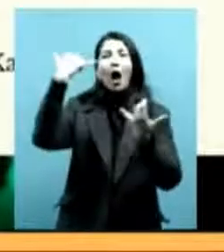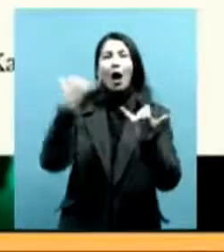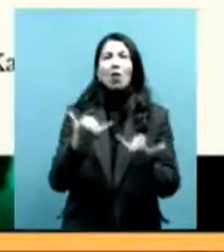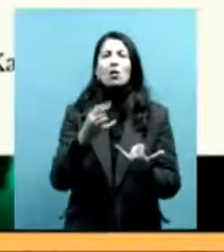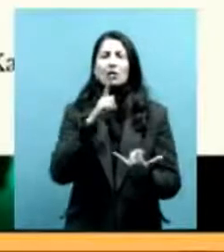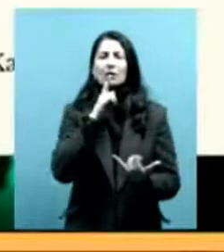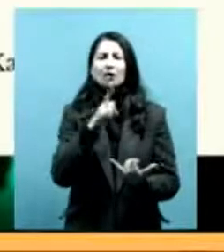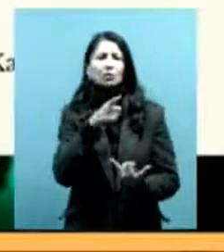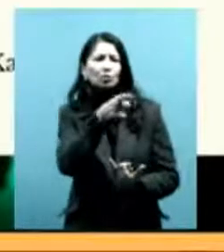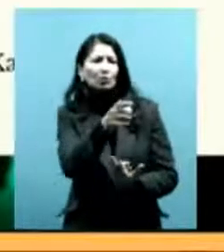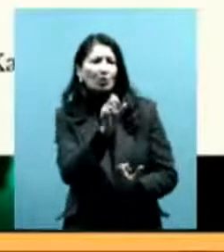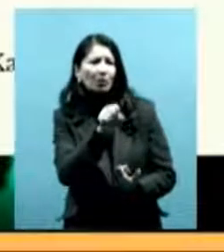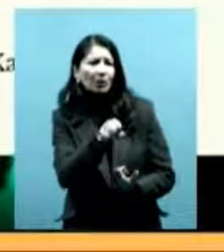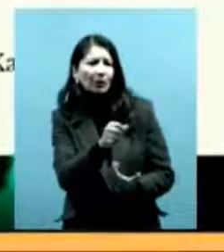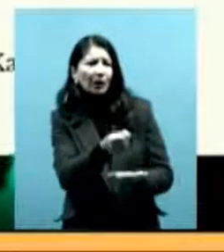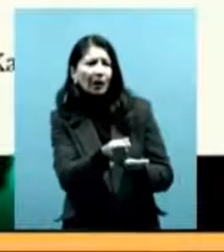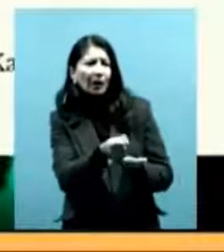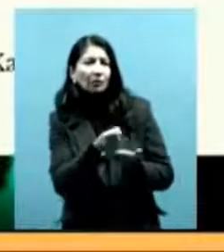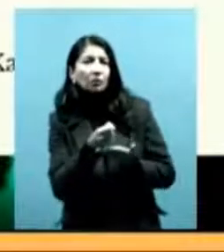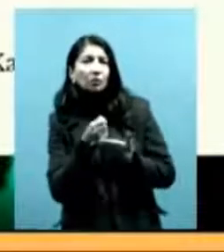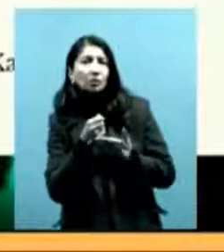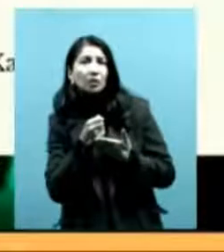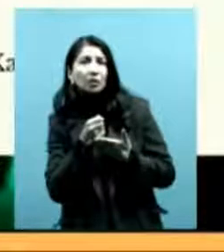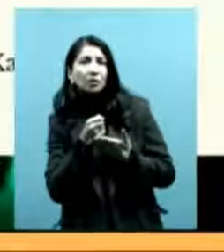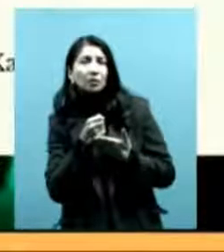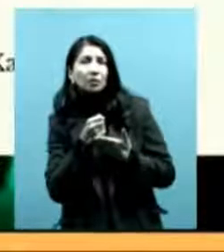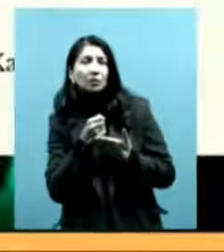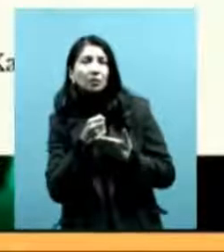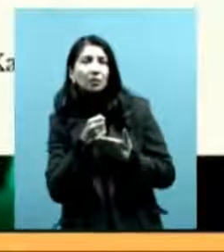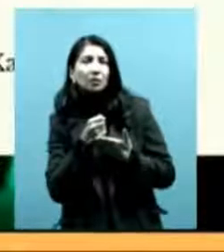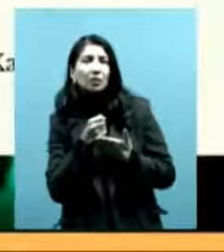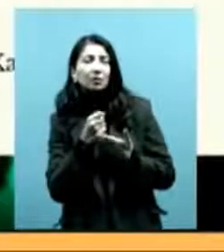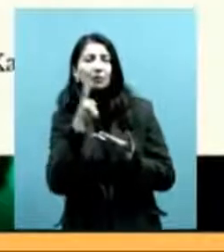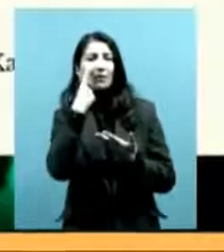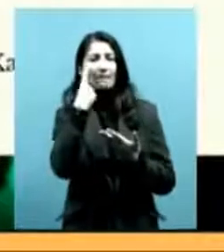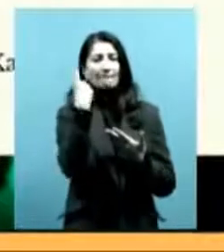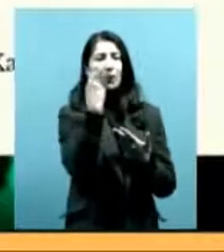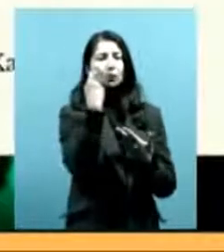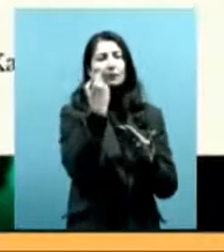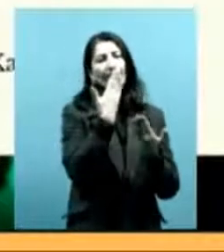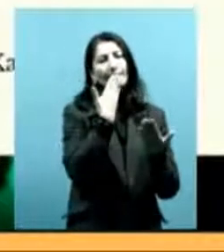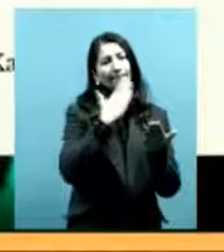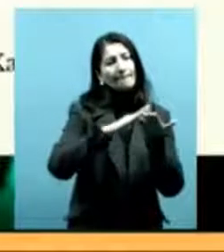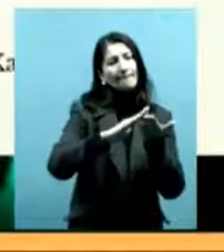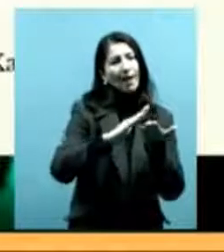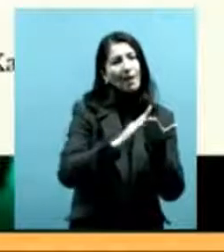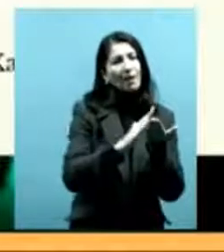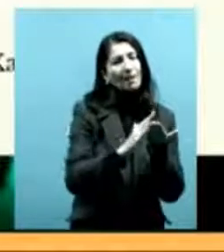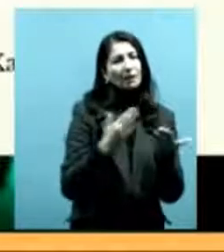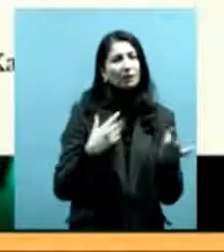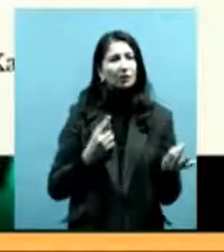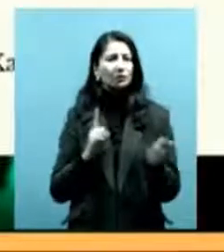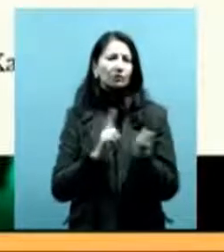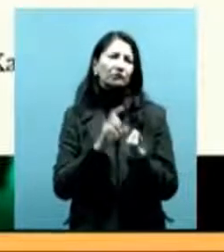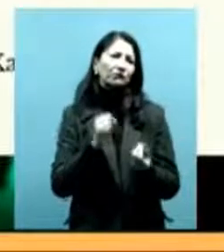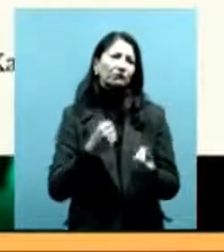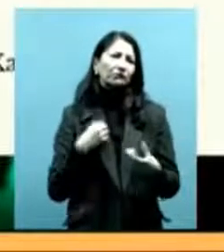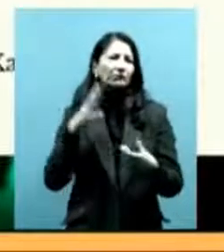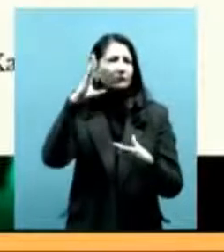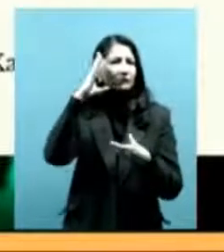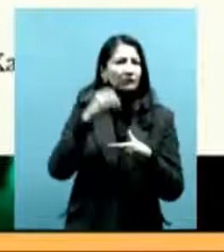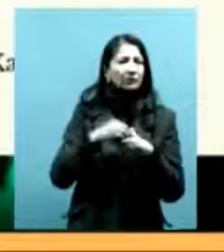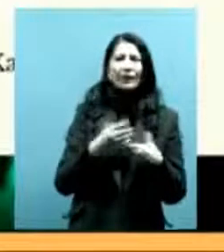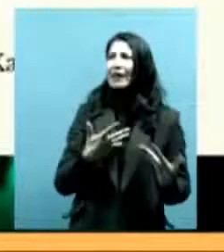persona que está cargo de la zona, en la millahuala, voy en búsqueda de él, a pedirle permiso a otro lonco mapuche a ver si podía quedarse en su tierra.